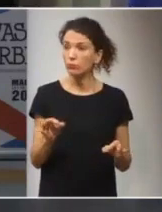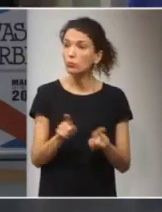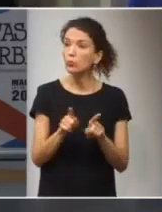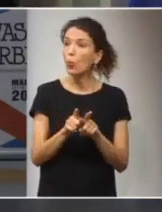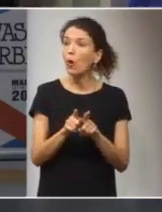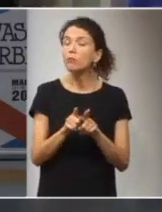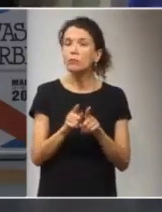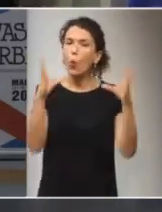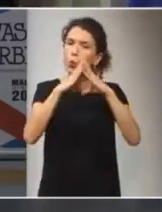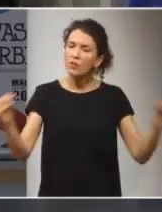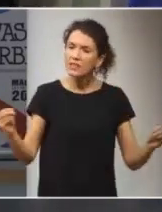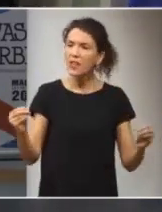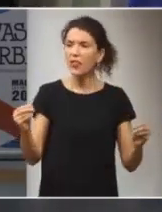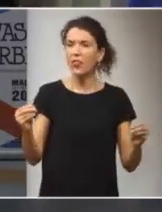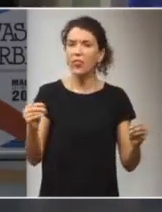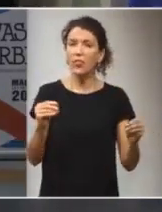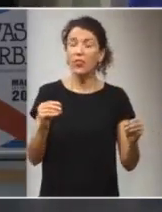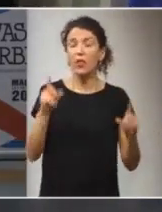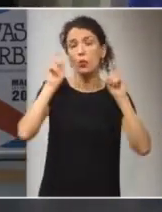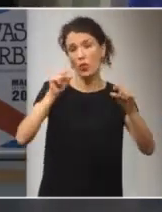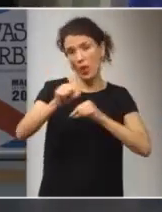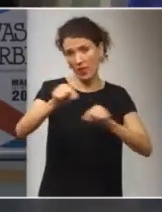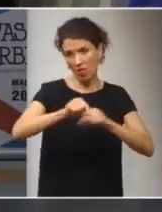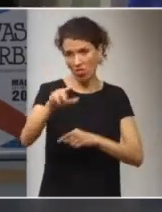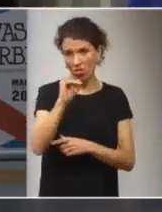una universidad de educación a distancia.